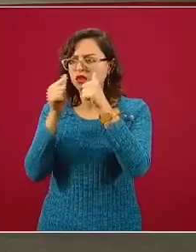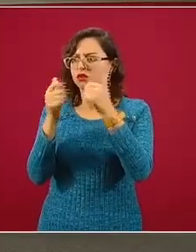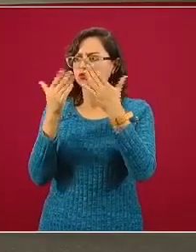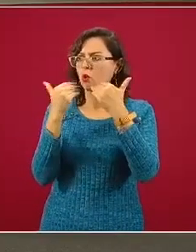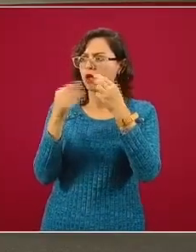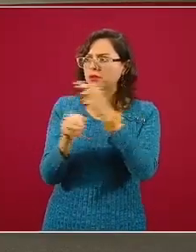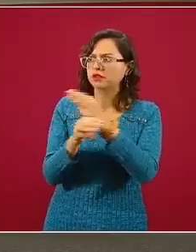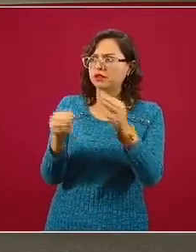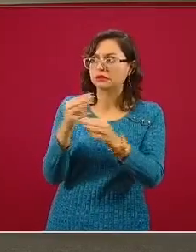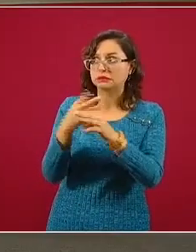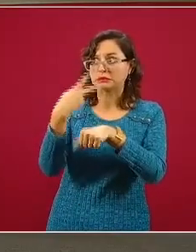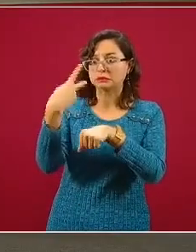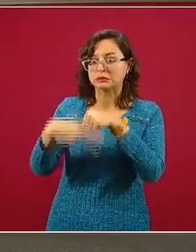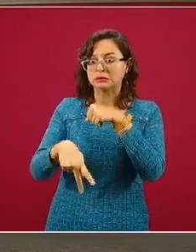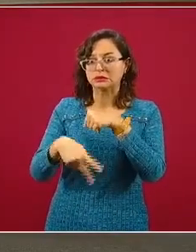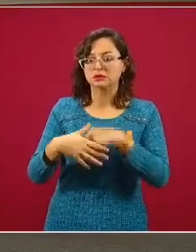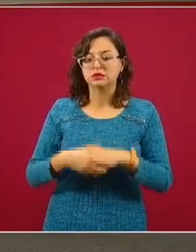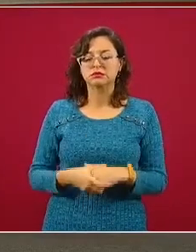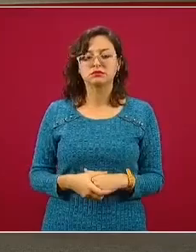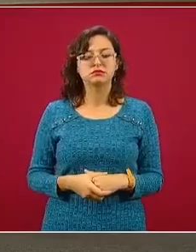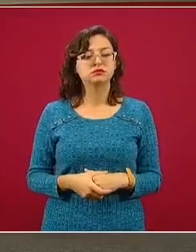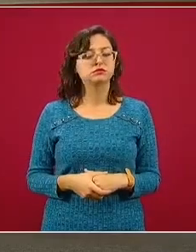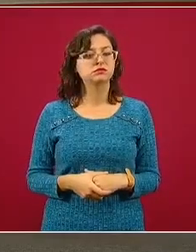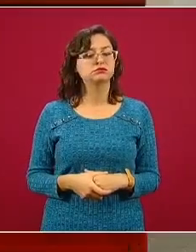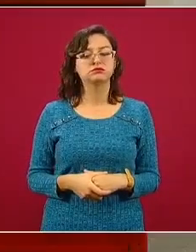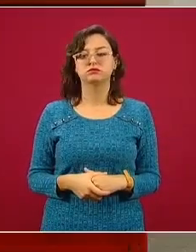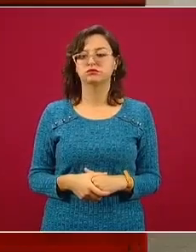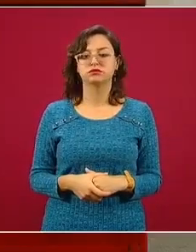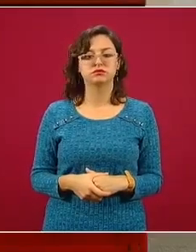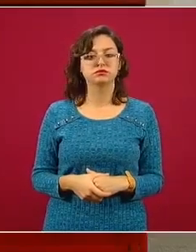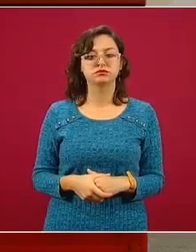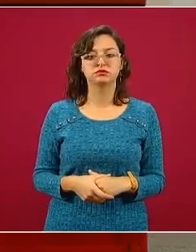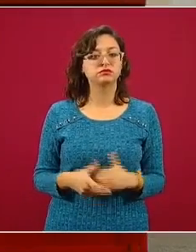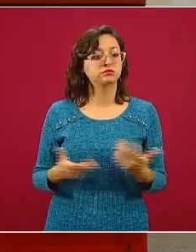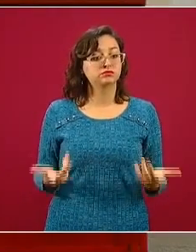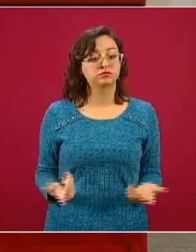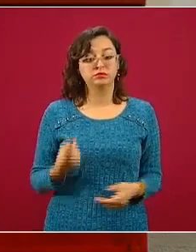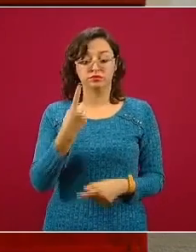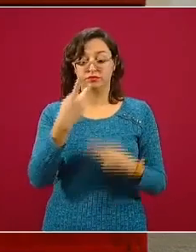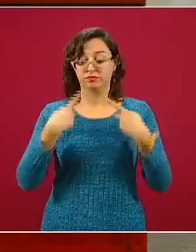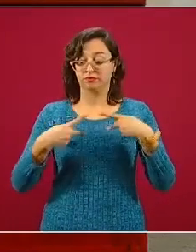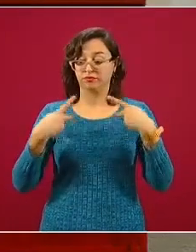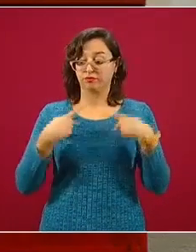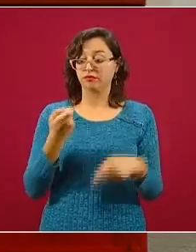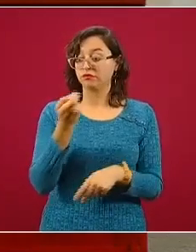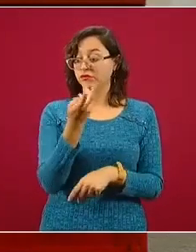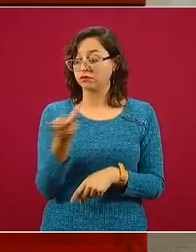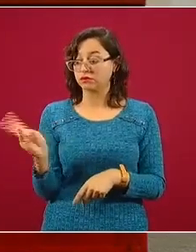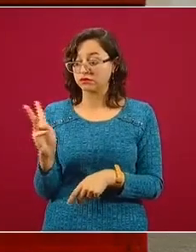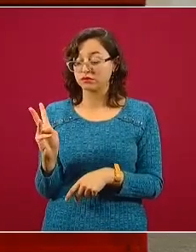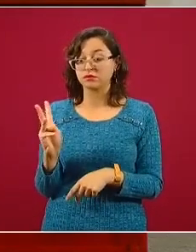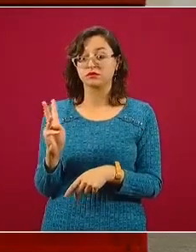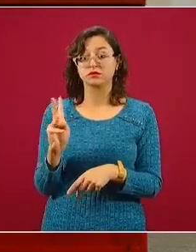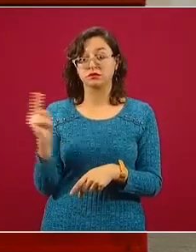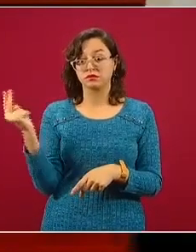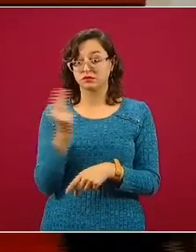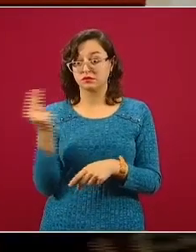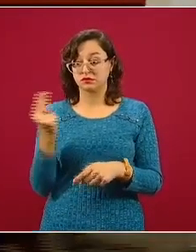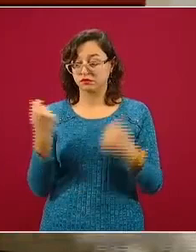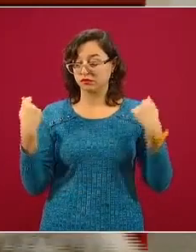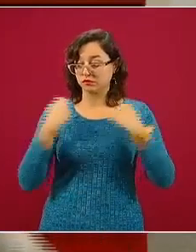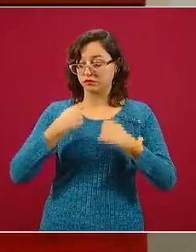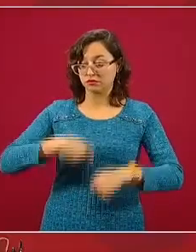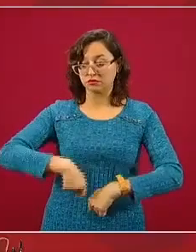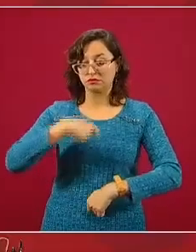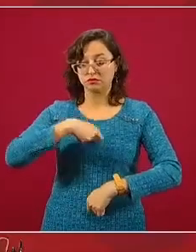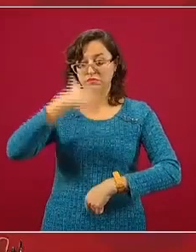Gracias. Sin duda, nadie debe estar, nadie que necesite tener un equipo de protección, debe estar sin equipo de protección. El personal